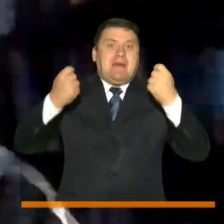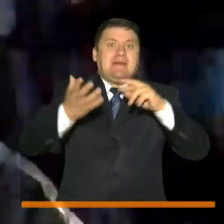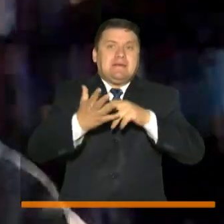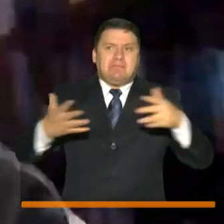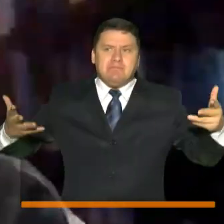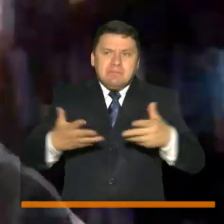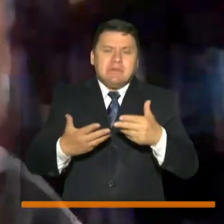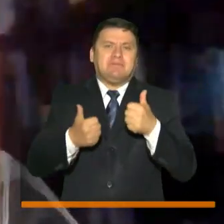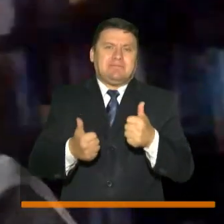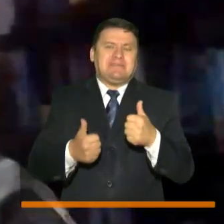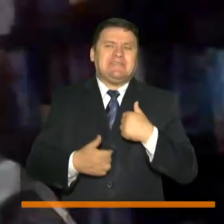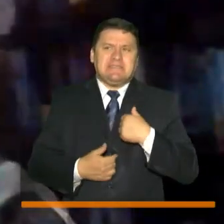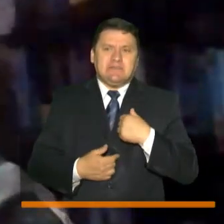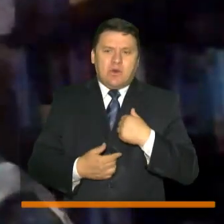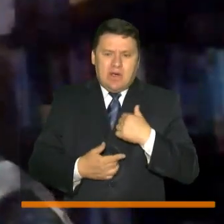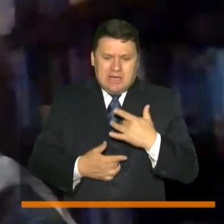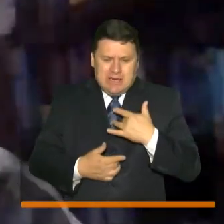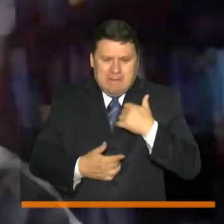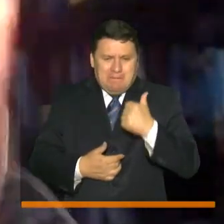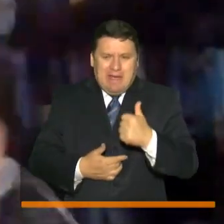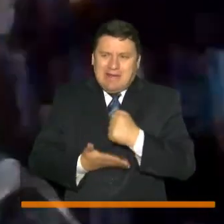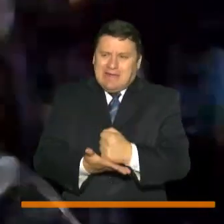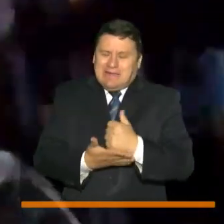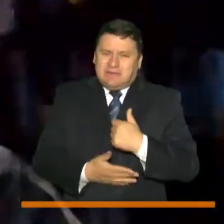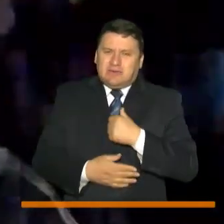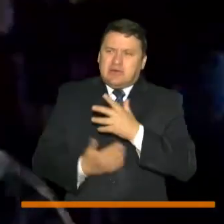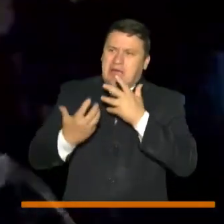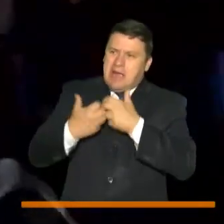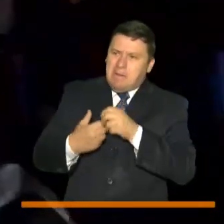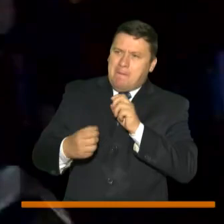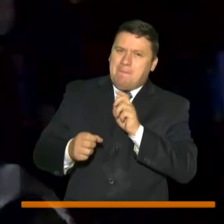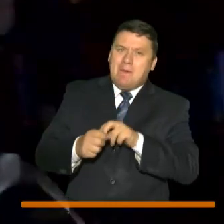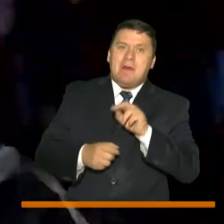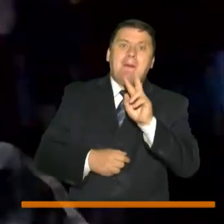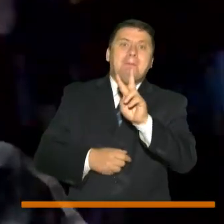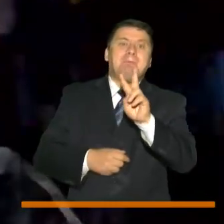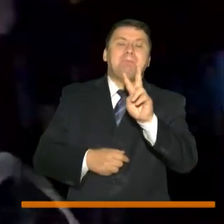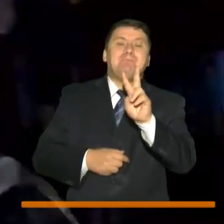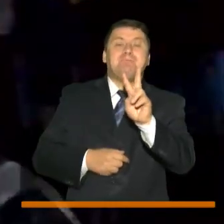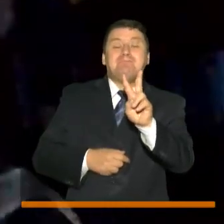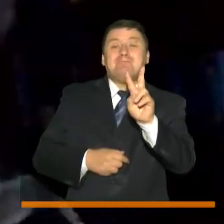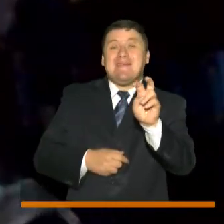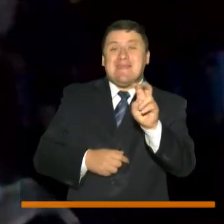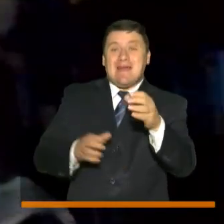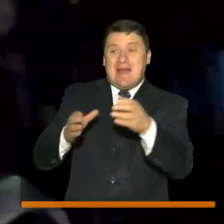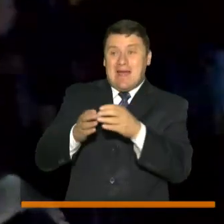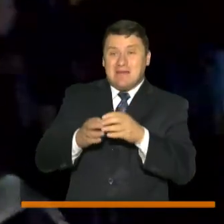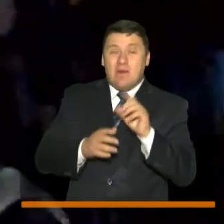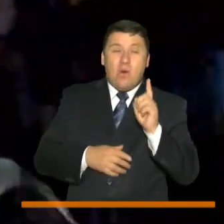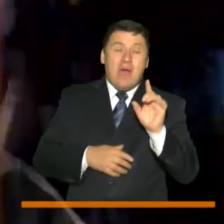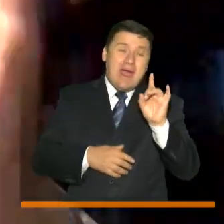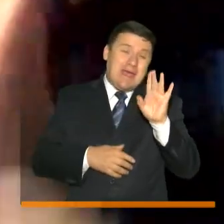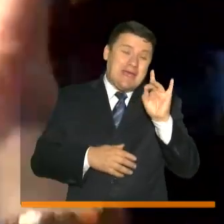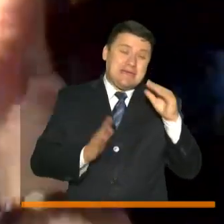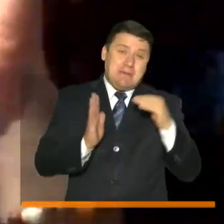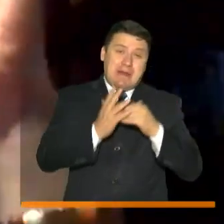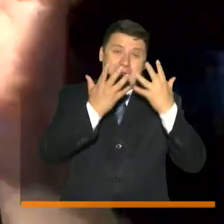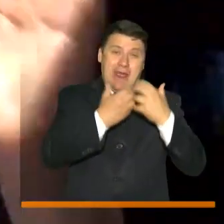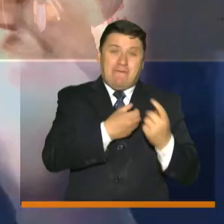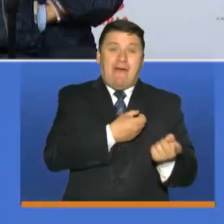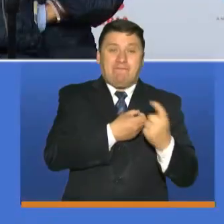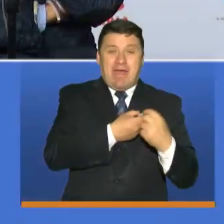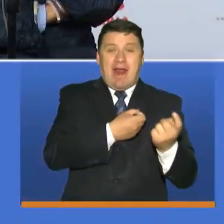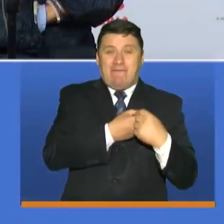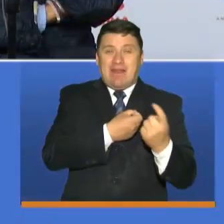hace bien con nuestros empresarios como les digo 27 gremios 15 mil empresas afiliadas y vamos a